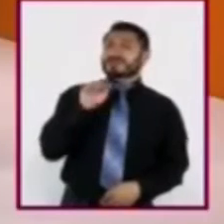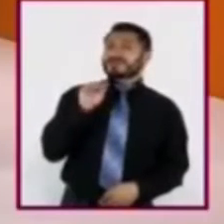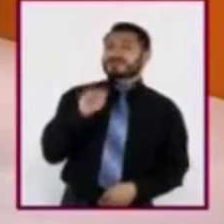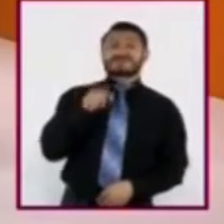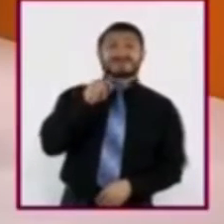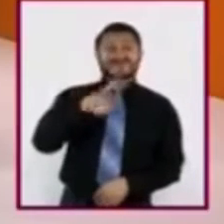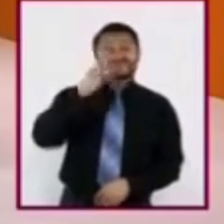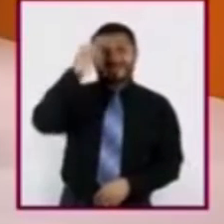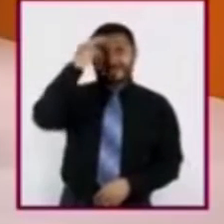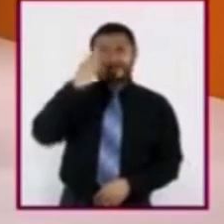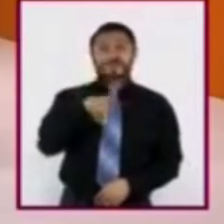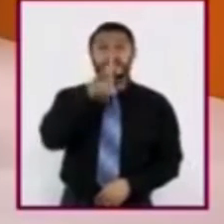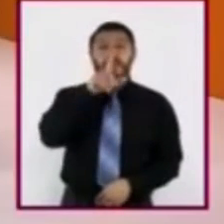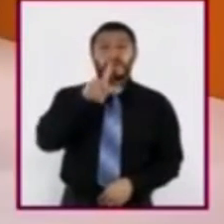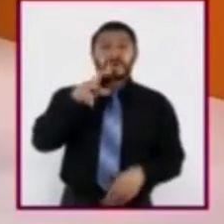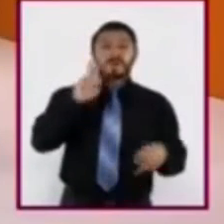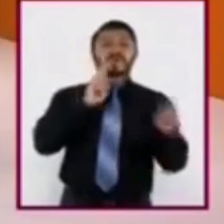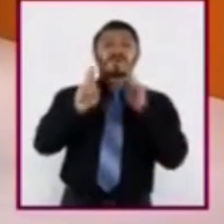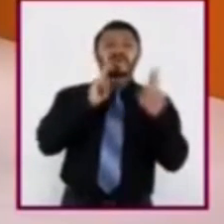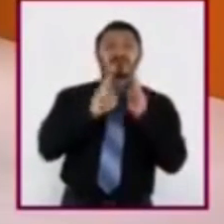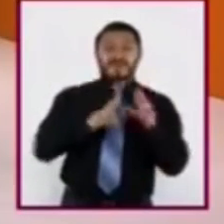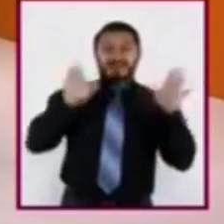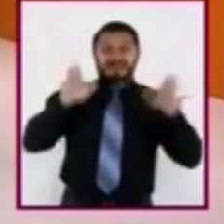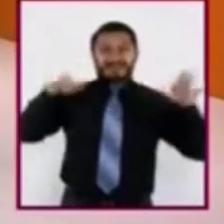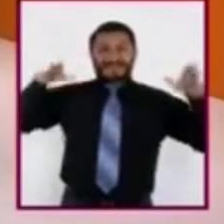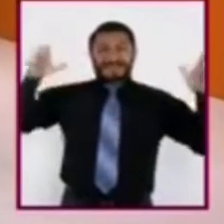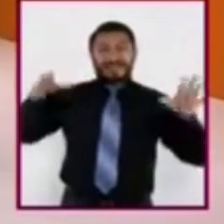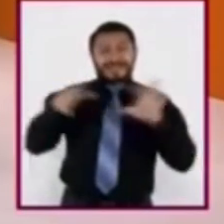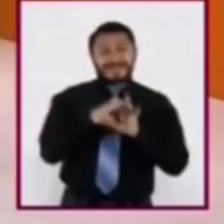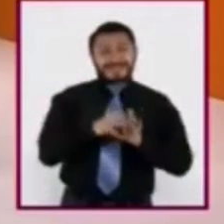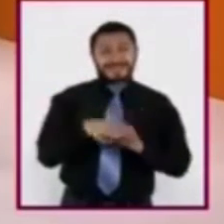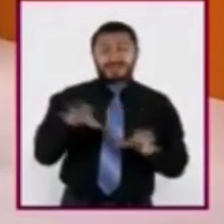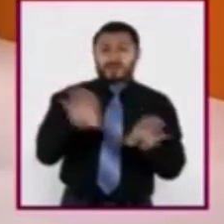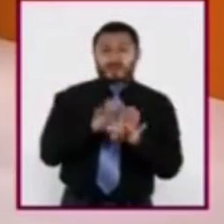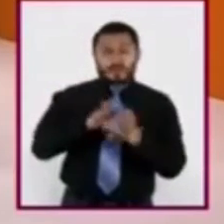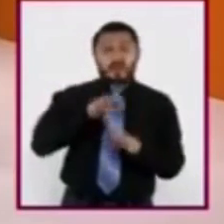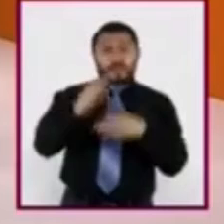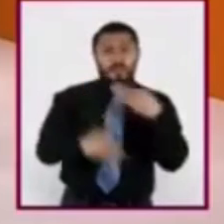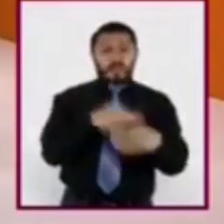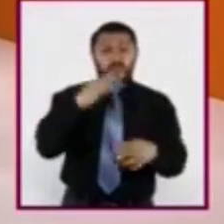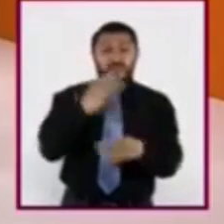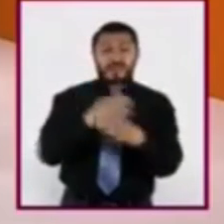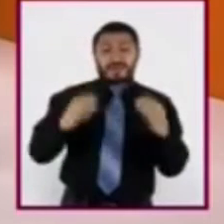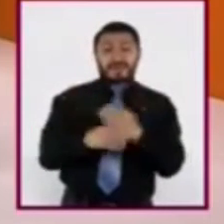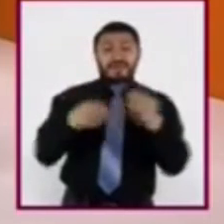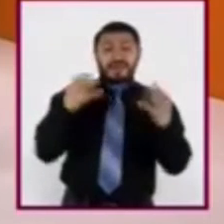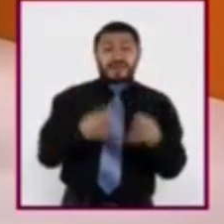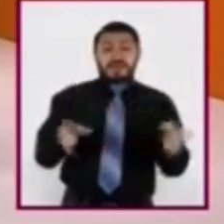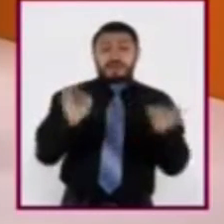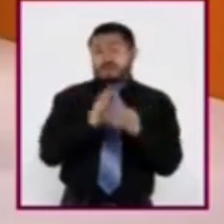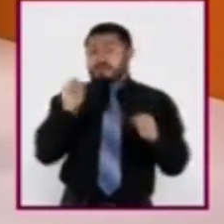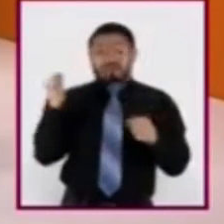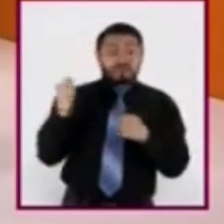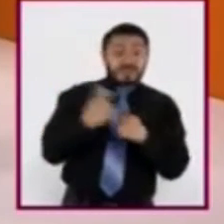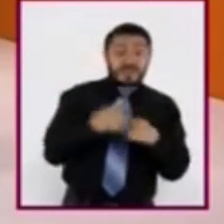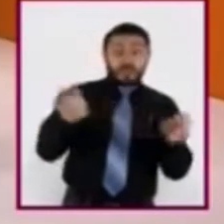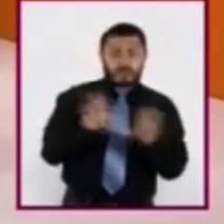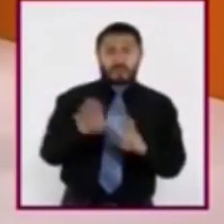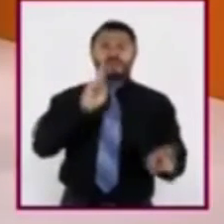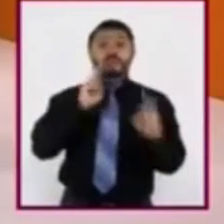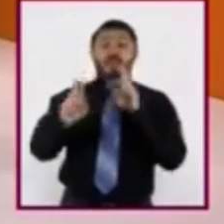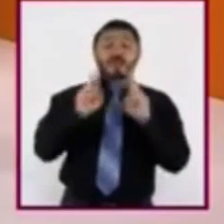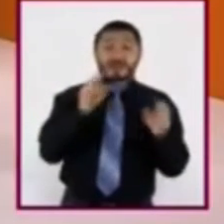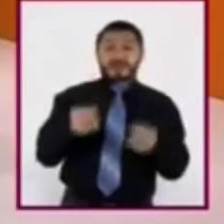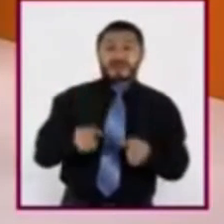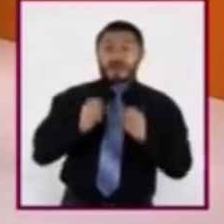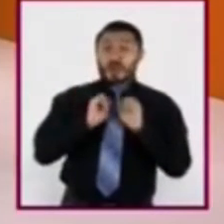En alas es un dicho y significa que todo lo que sea novedoso o relevante, es decir, que sea noticia, suele